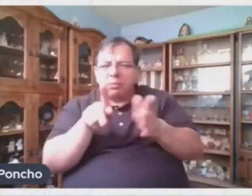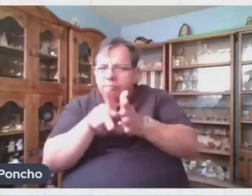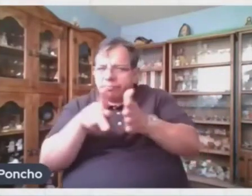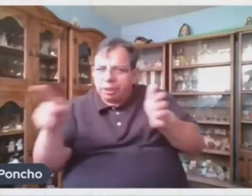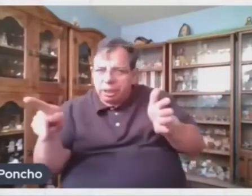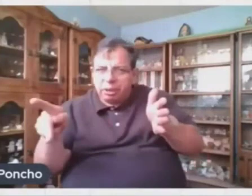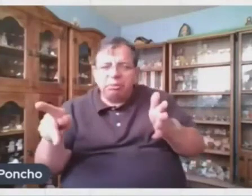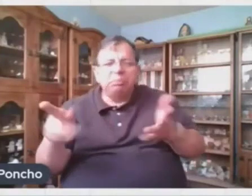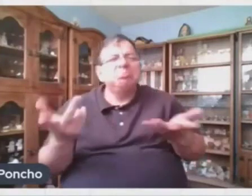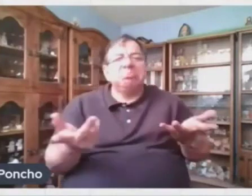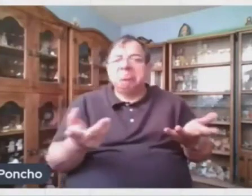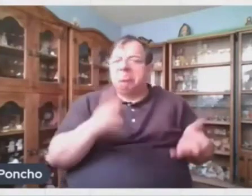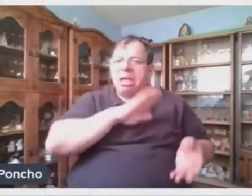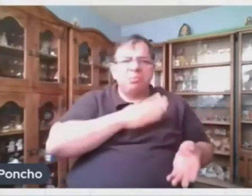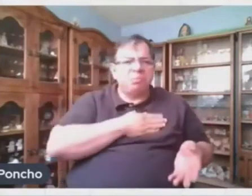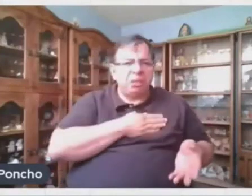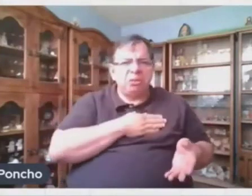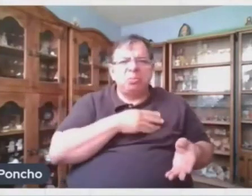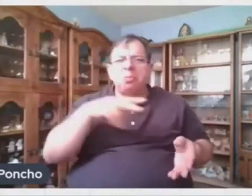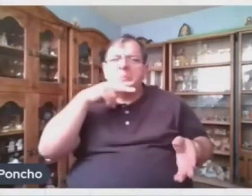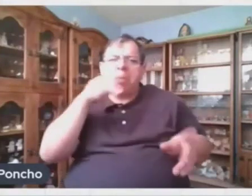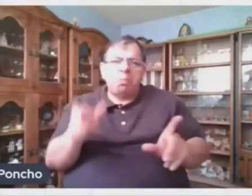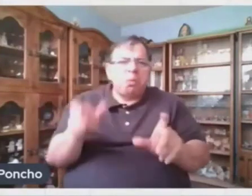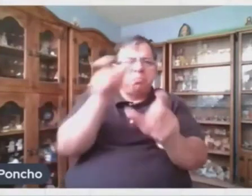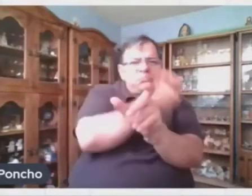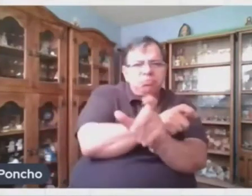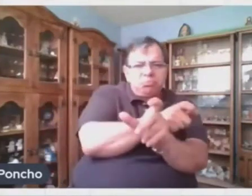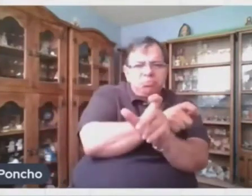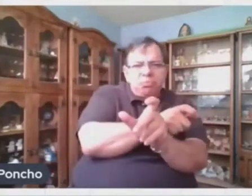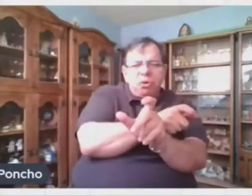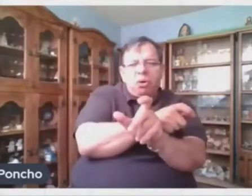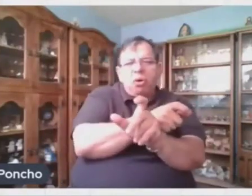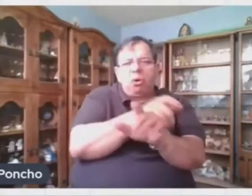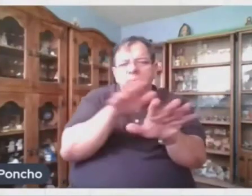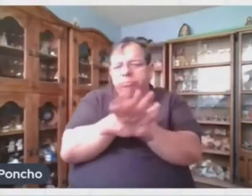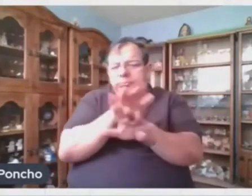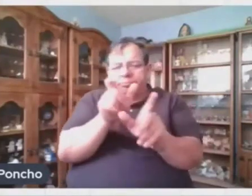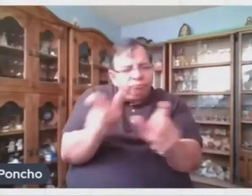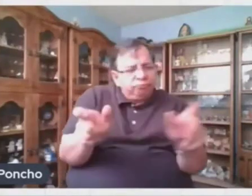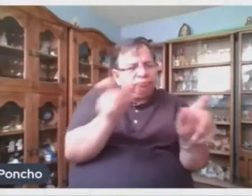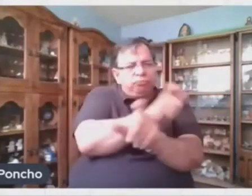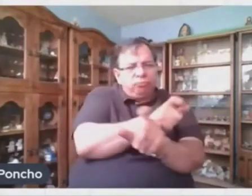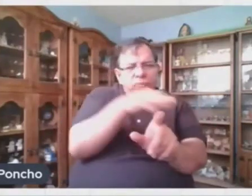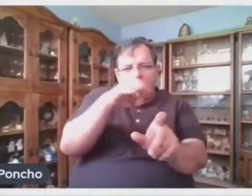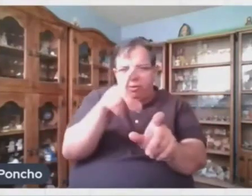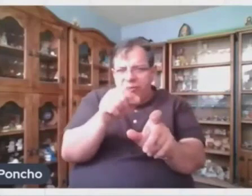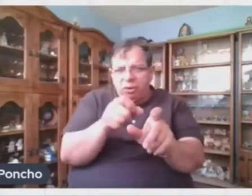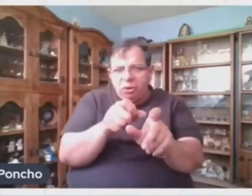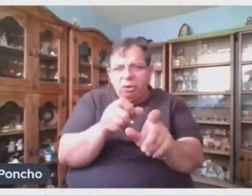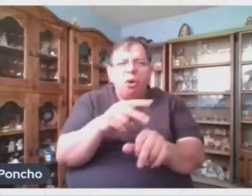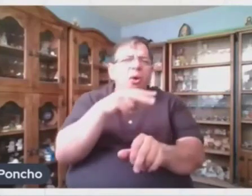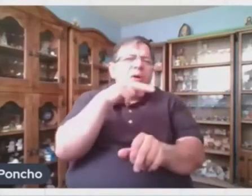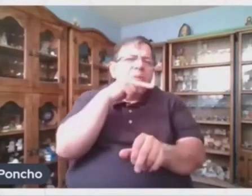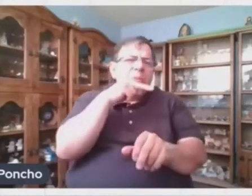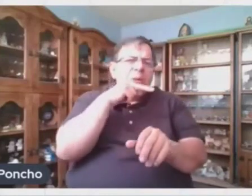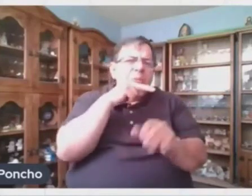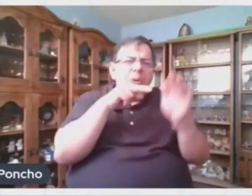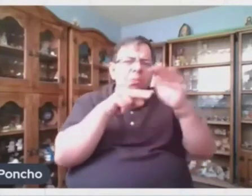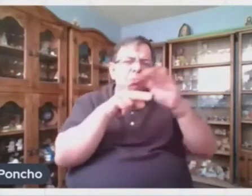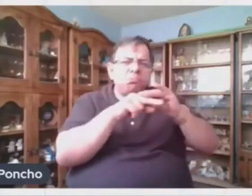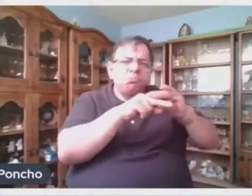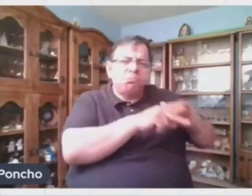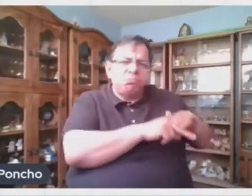Podemos iniciar por el verbo Por un modificador Incluso obviar el verbo O el